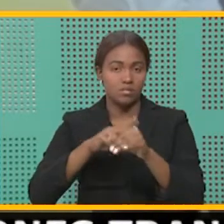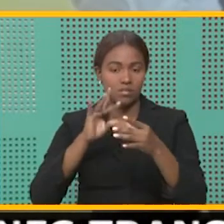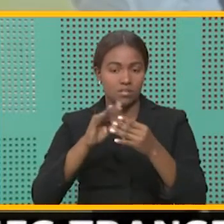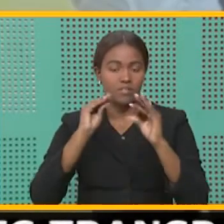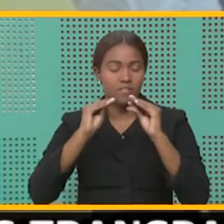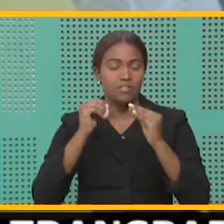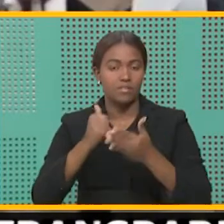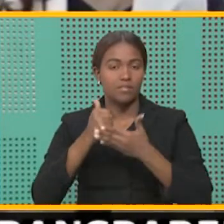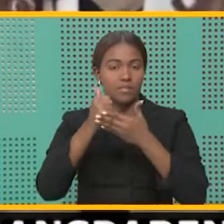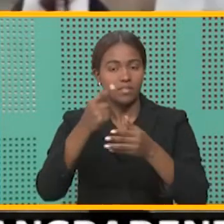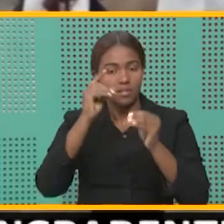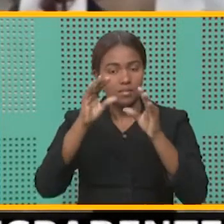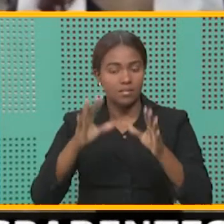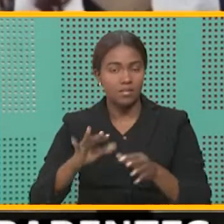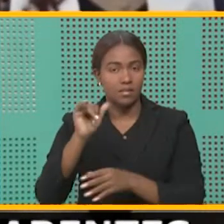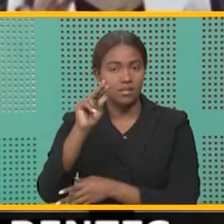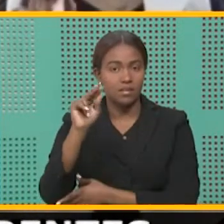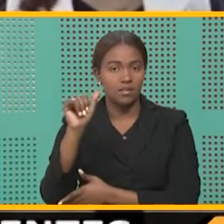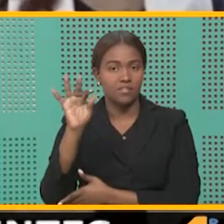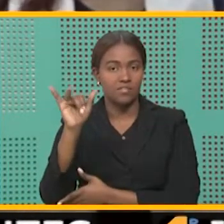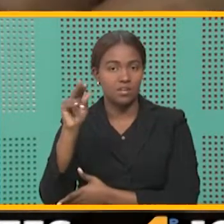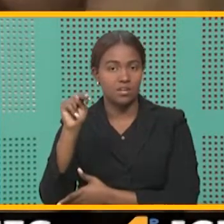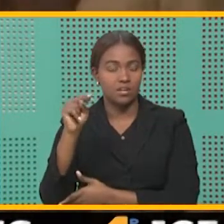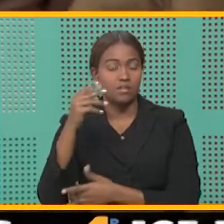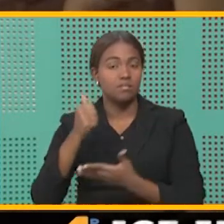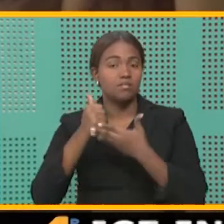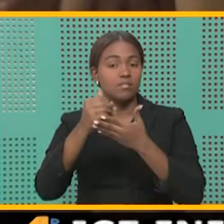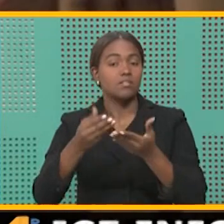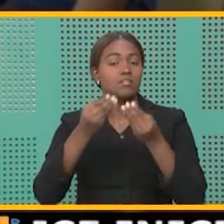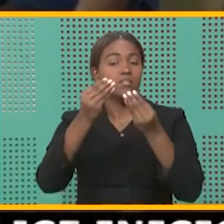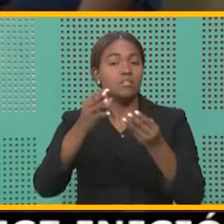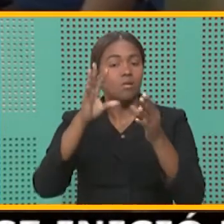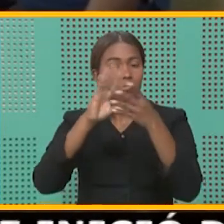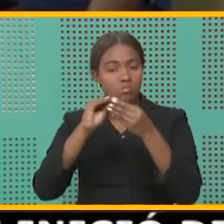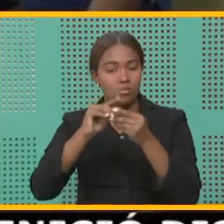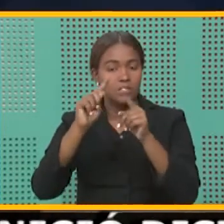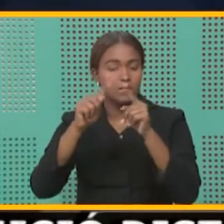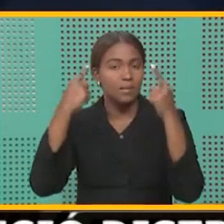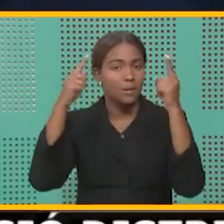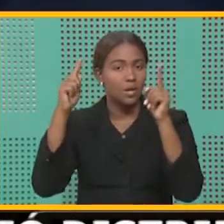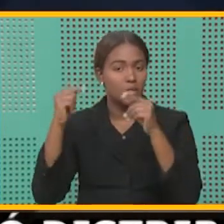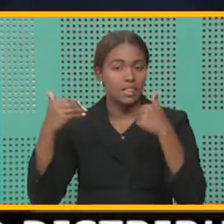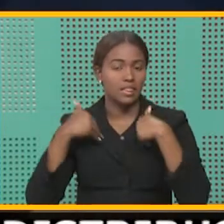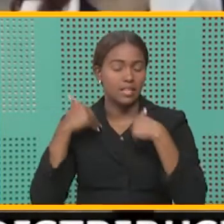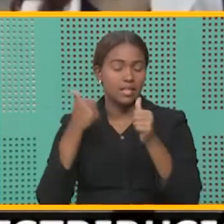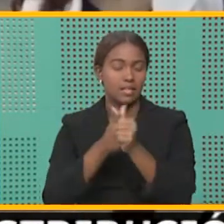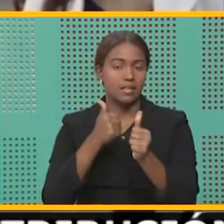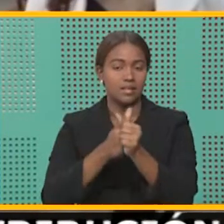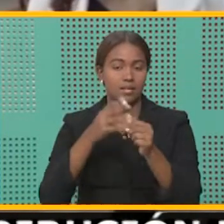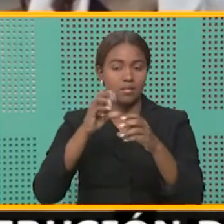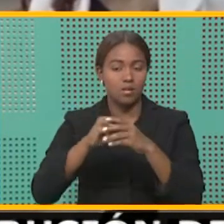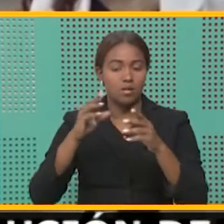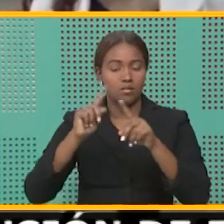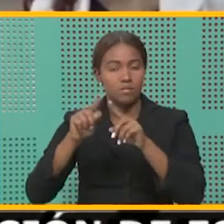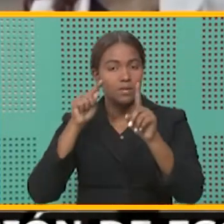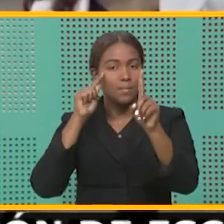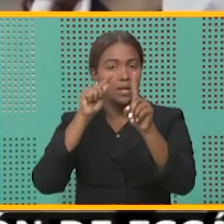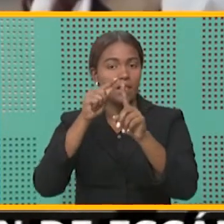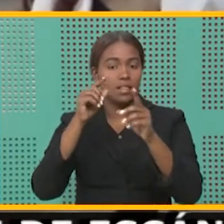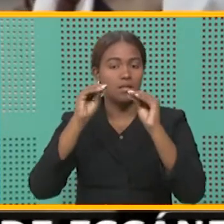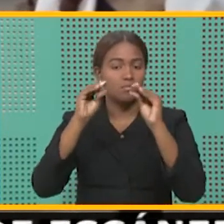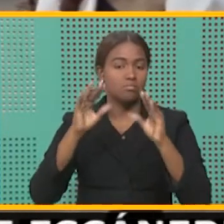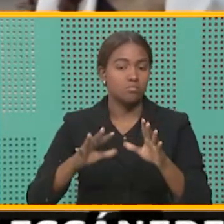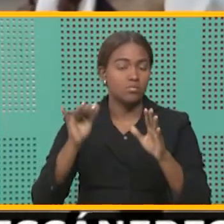Formación y Capacitación del Magisterio INAFOCAM, en la que se puntualizaron los logros alcanzados en materia de metas académicas y